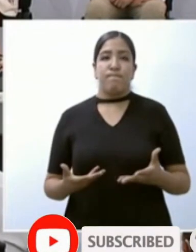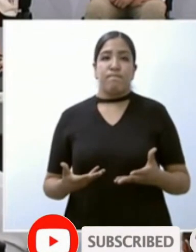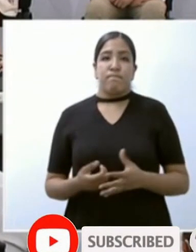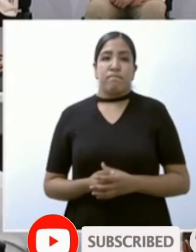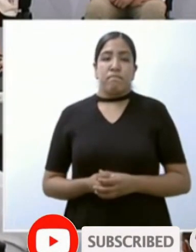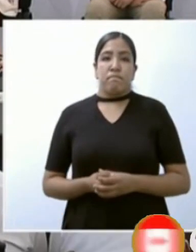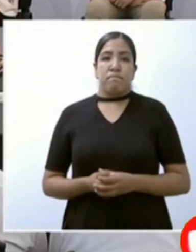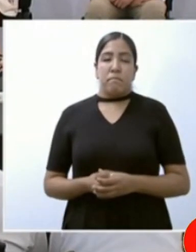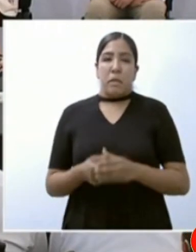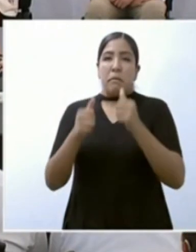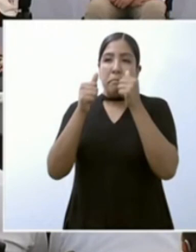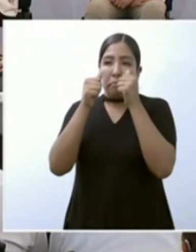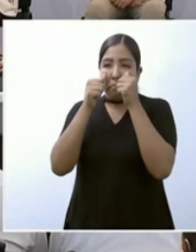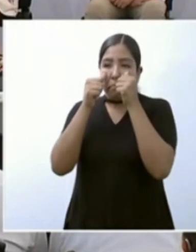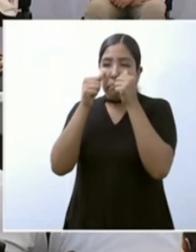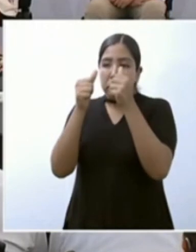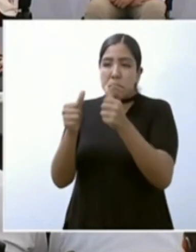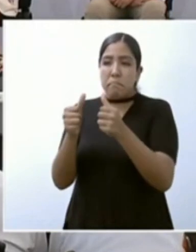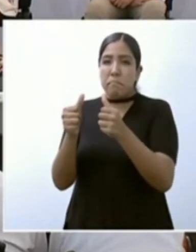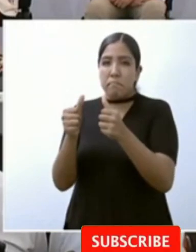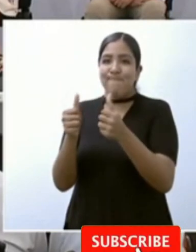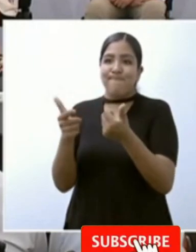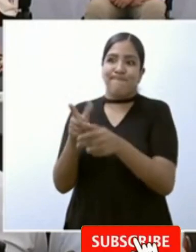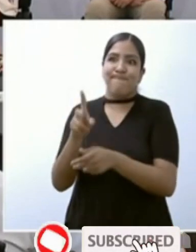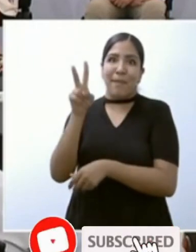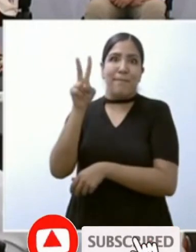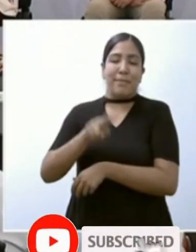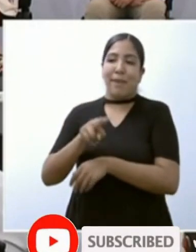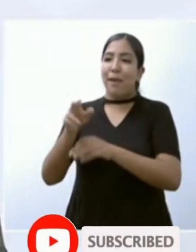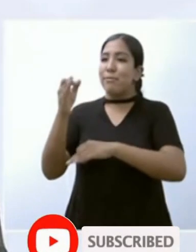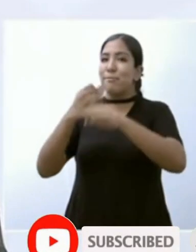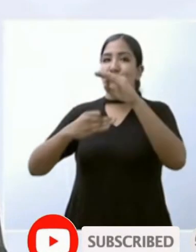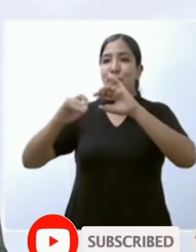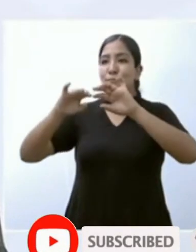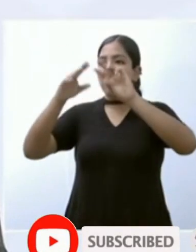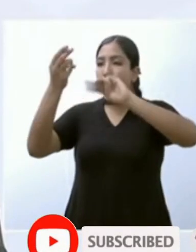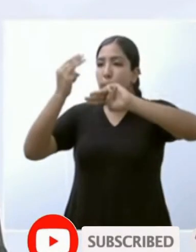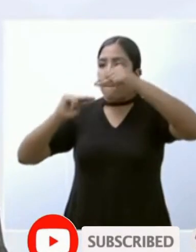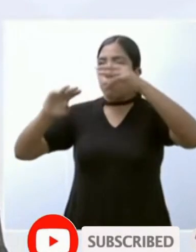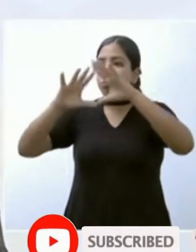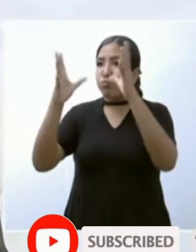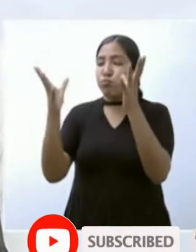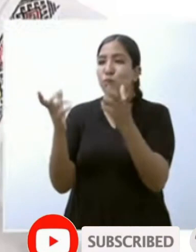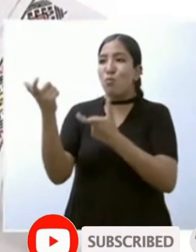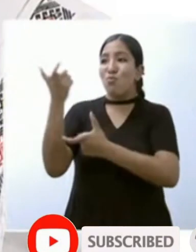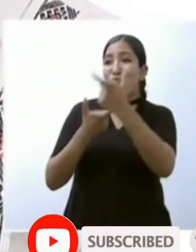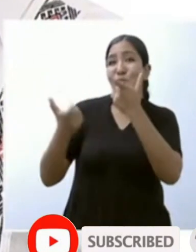evidente la crisis mundial, en lo económico,